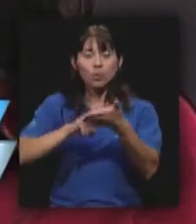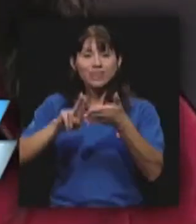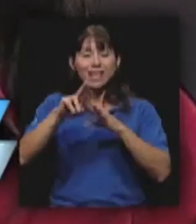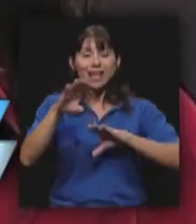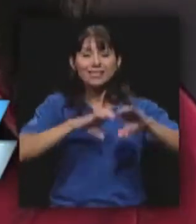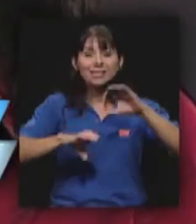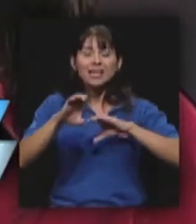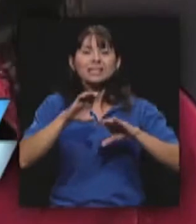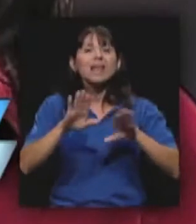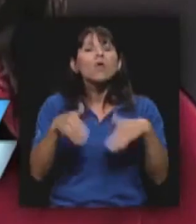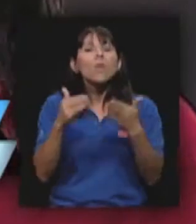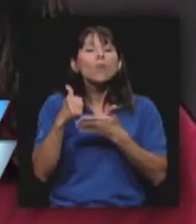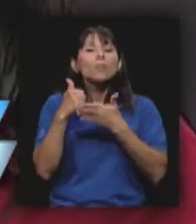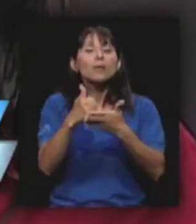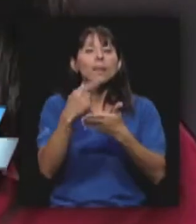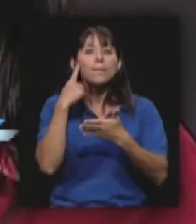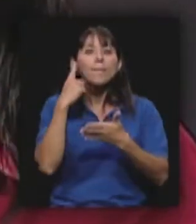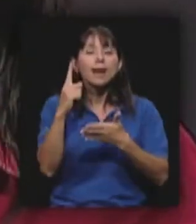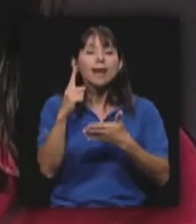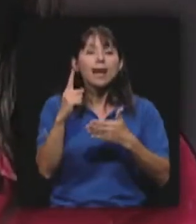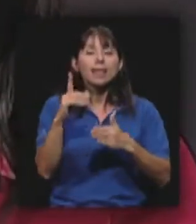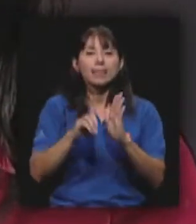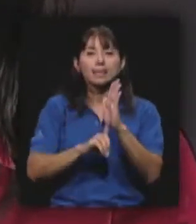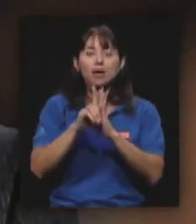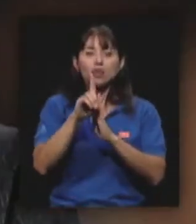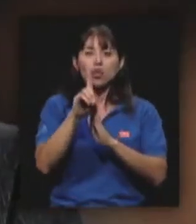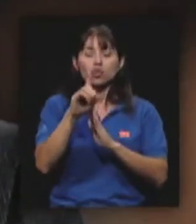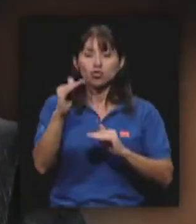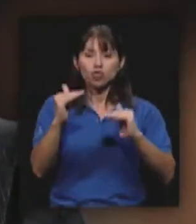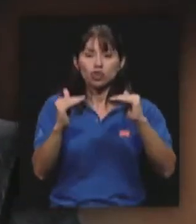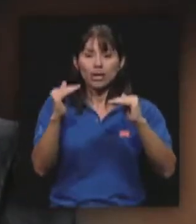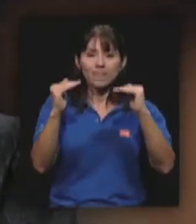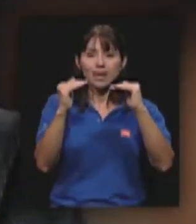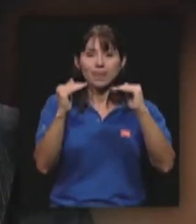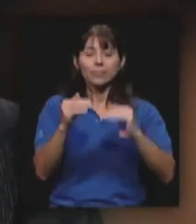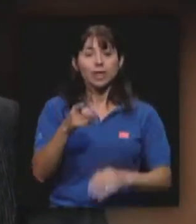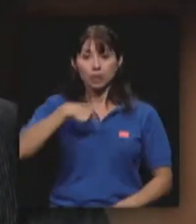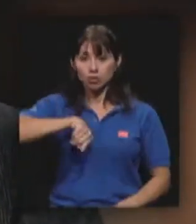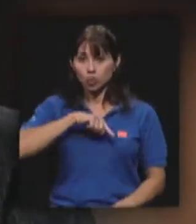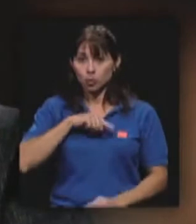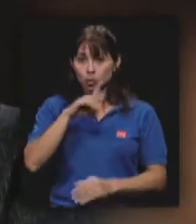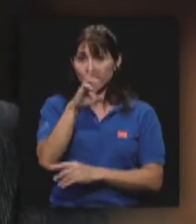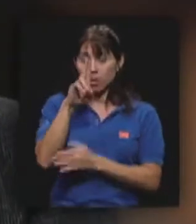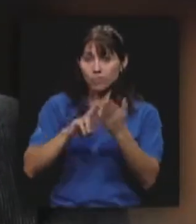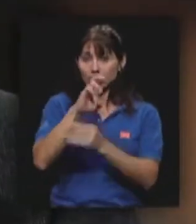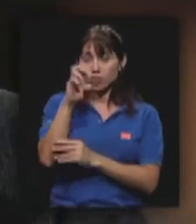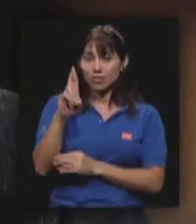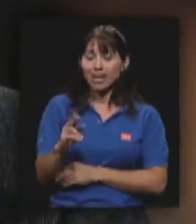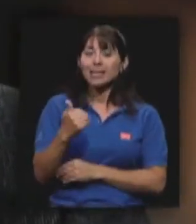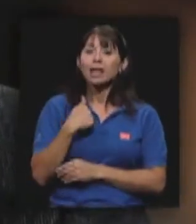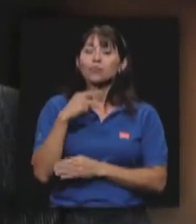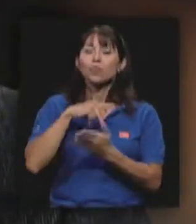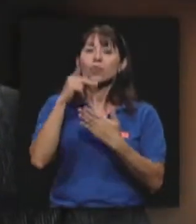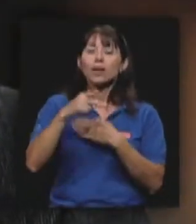ciencia va a servir para ayudar al desarrollo sostenible? Nosotros tenemos en la Universidad de Costa Rica un programa de carbono